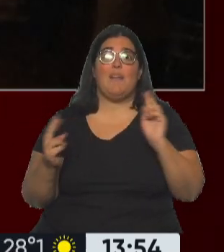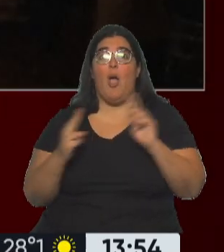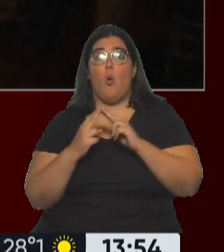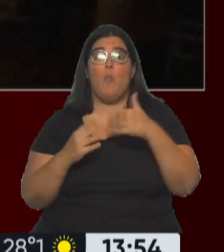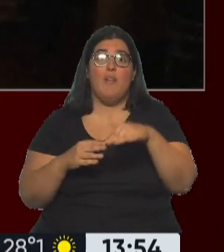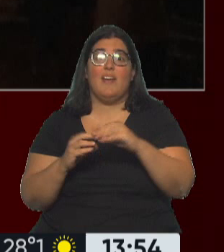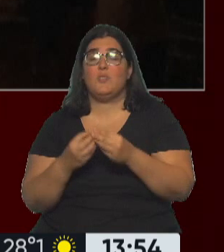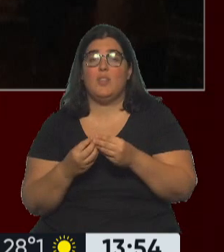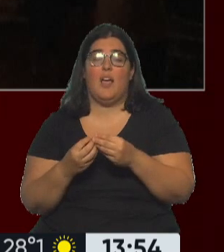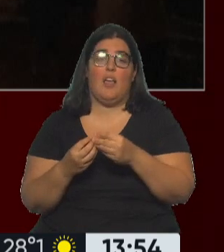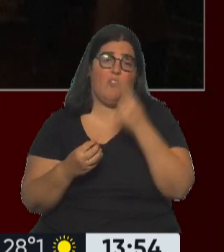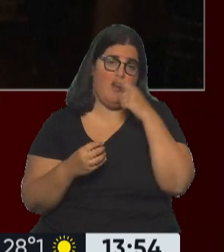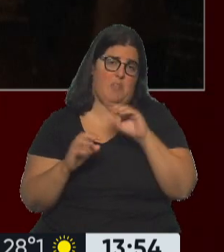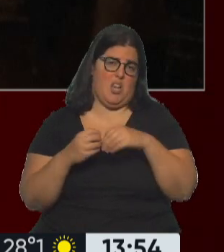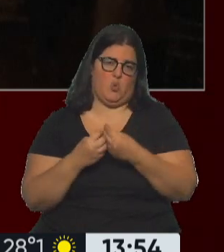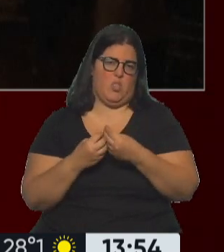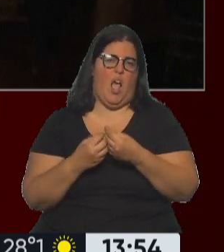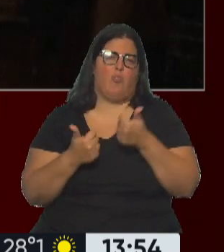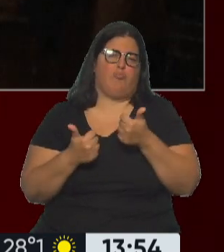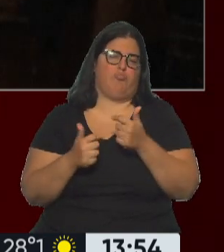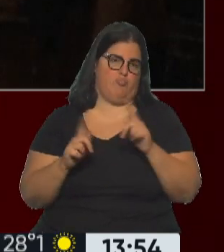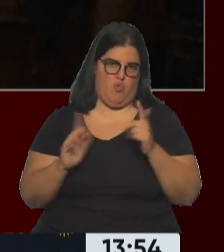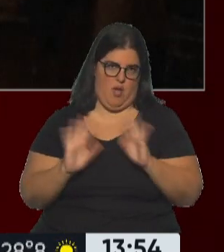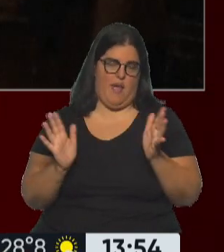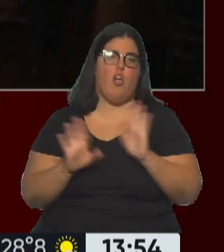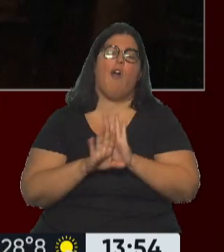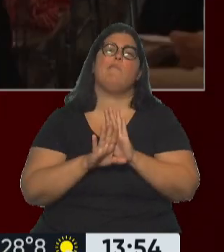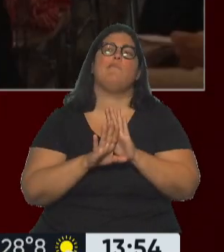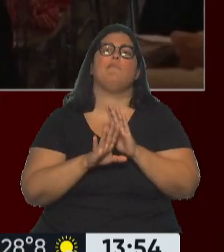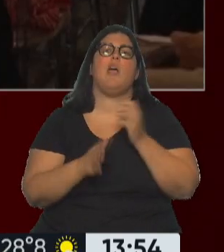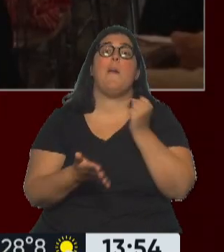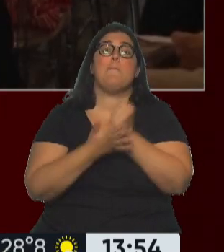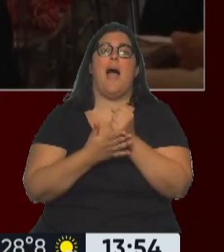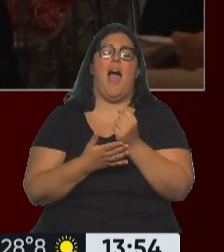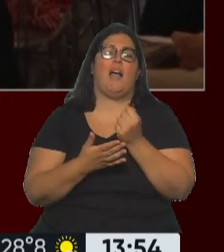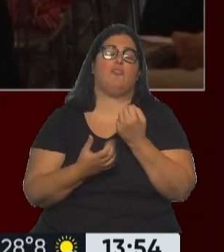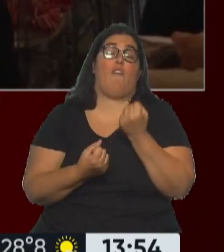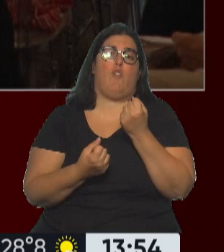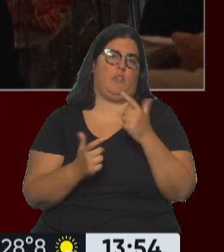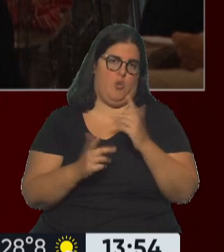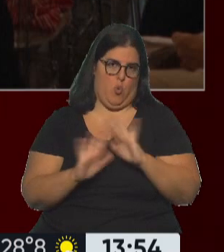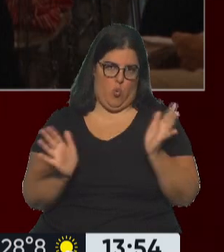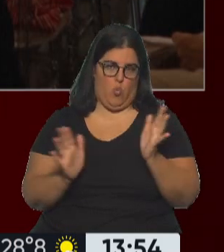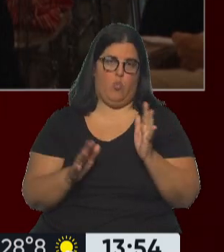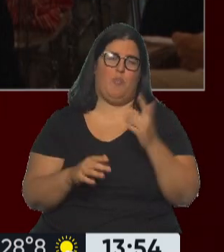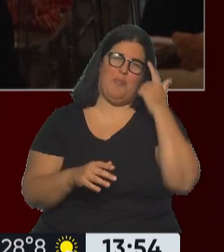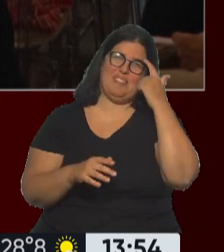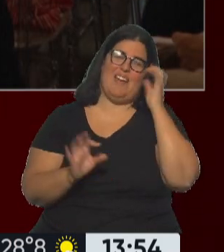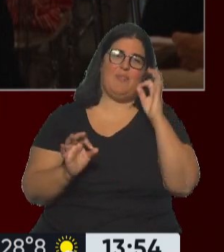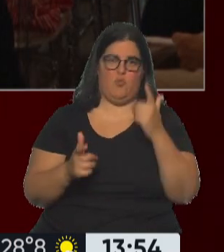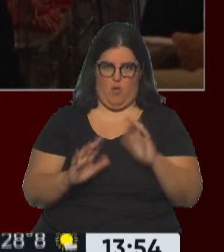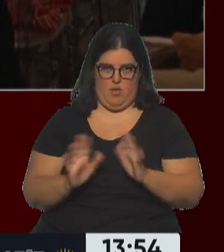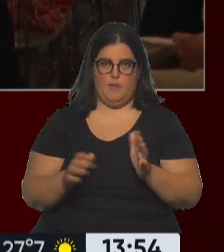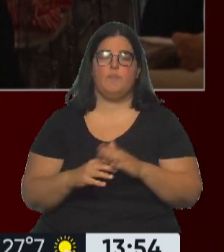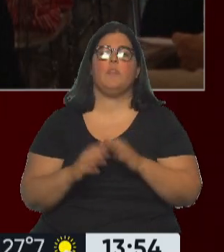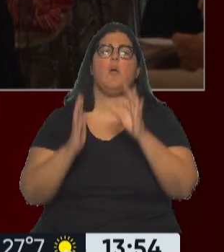que los resultados no han sido del todo satisfactorios o no han generado un impacto tan importante como el que se preveía. ¿Cuáles son los puntos en